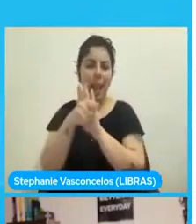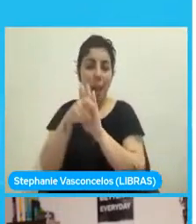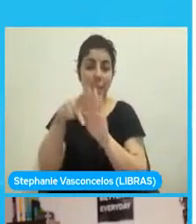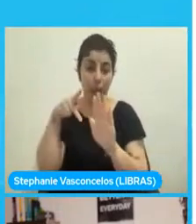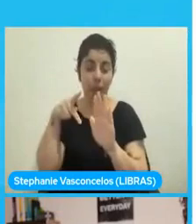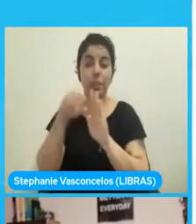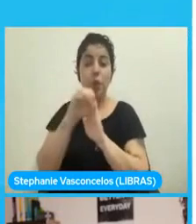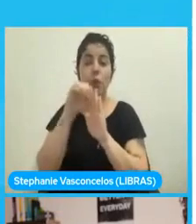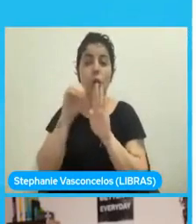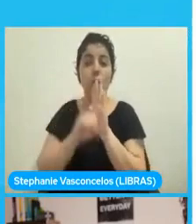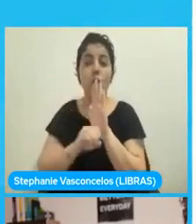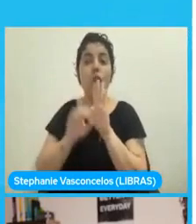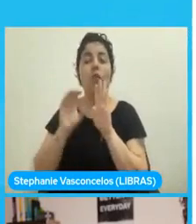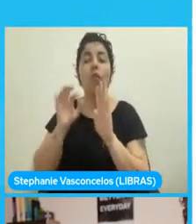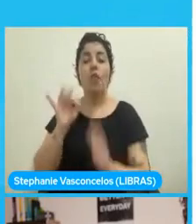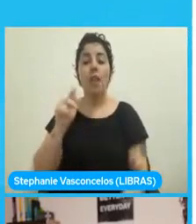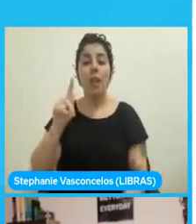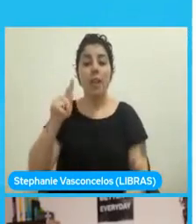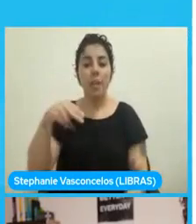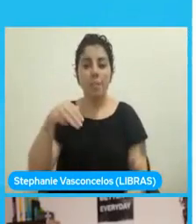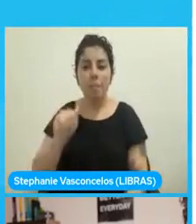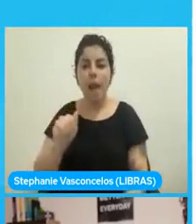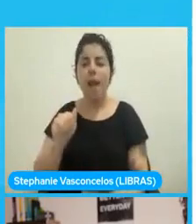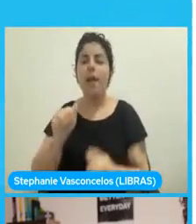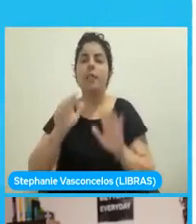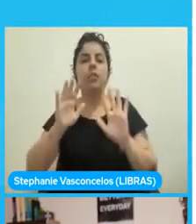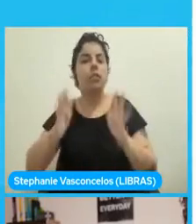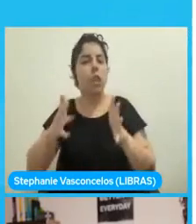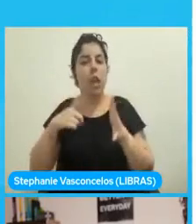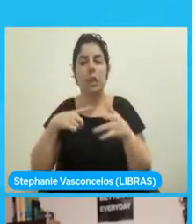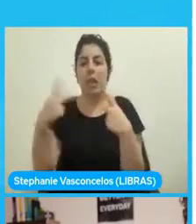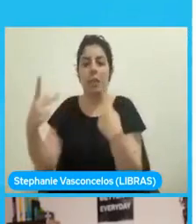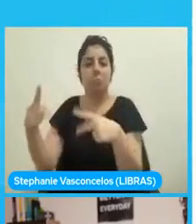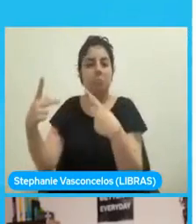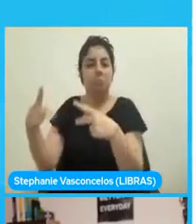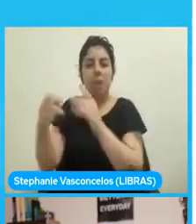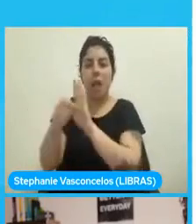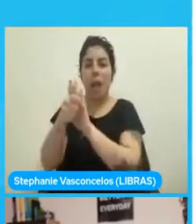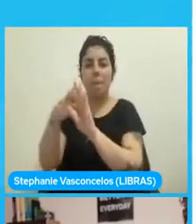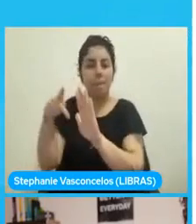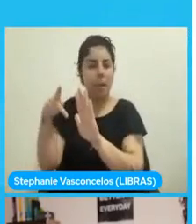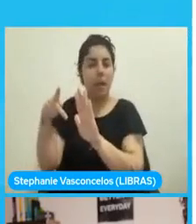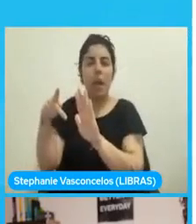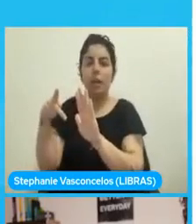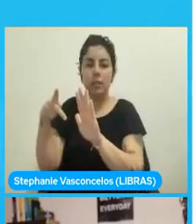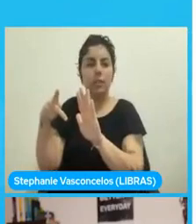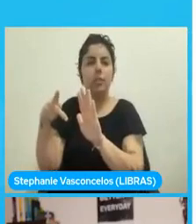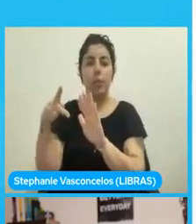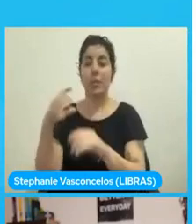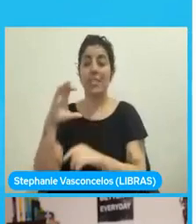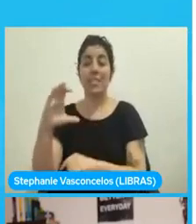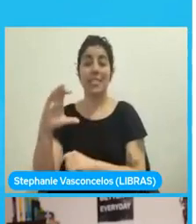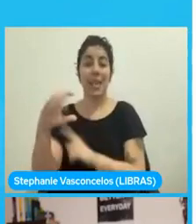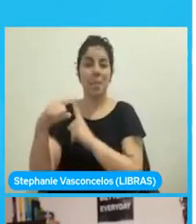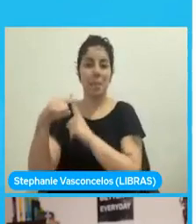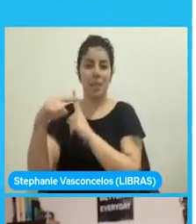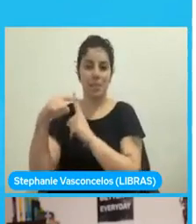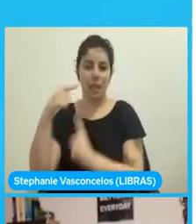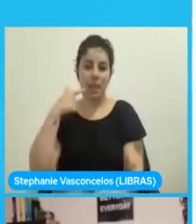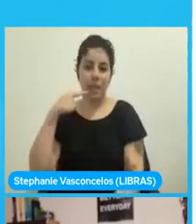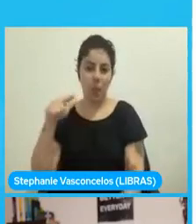ya tenía, su aplicación estaba corriendo en C++. Ellos pudieron